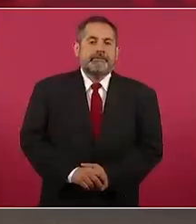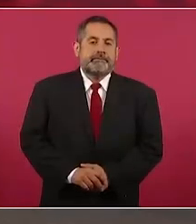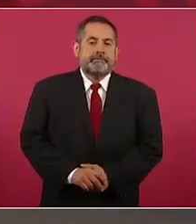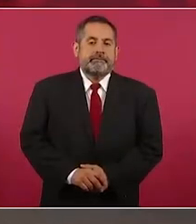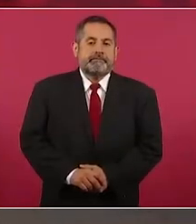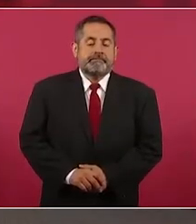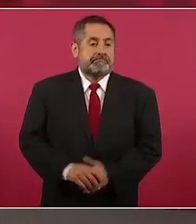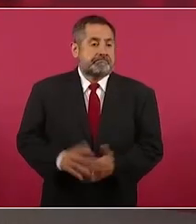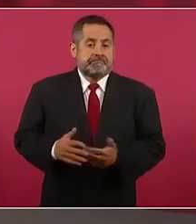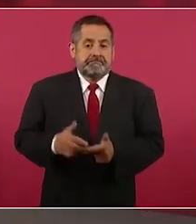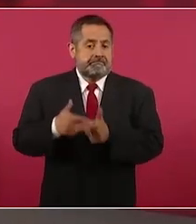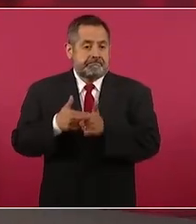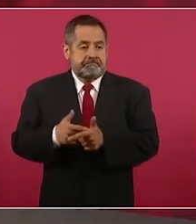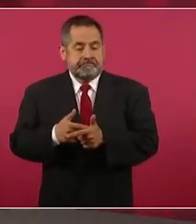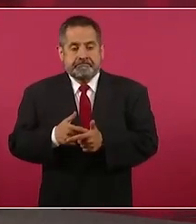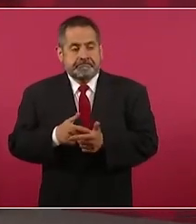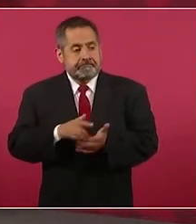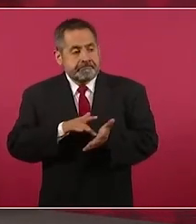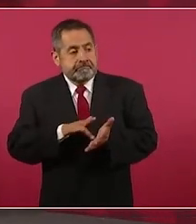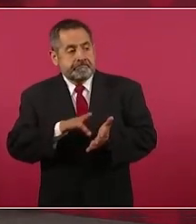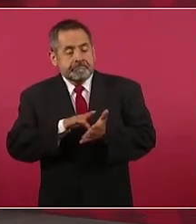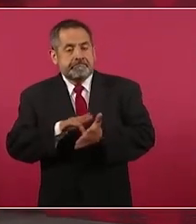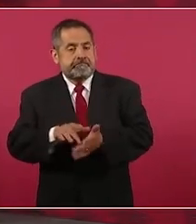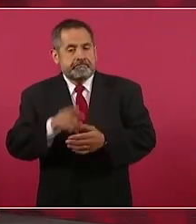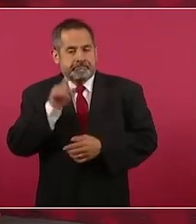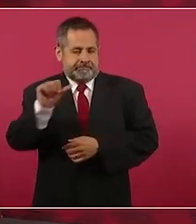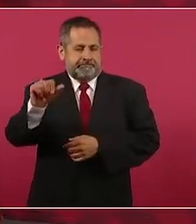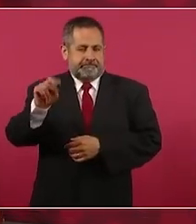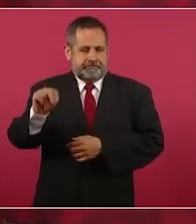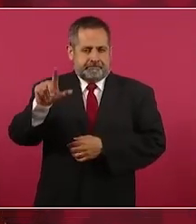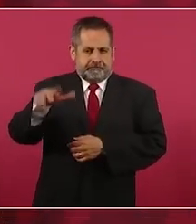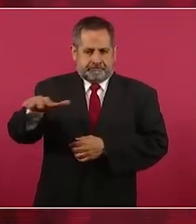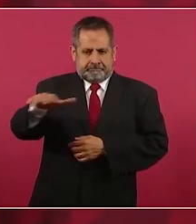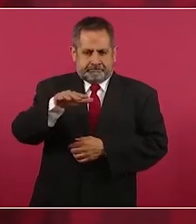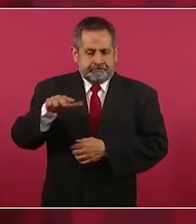Seguir apoyando. Hacemos lo que se puede.